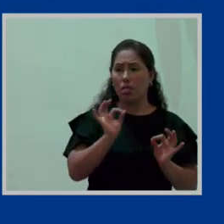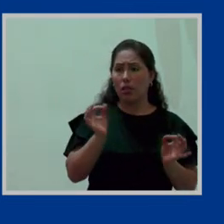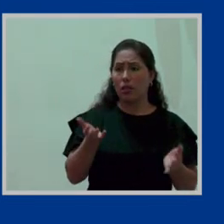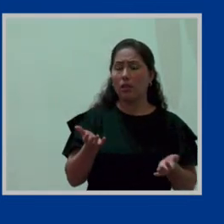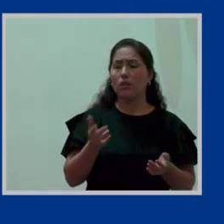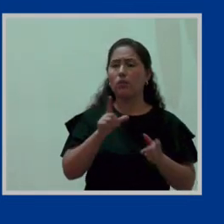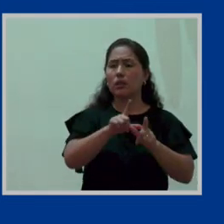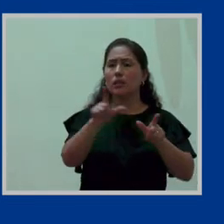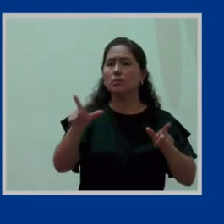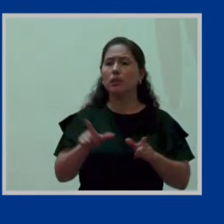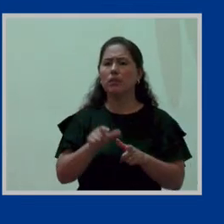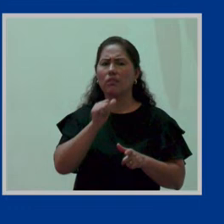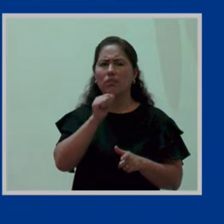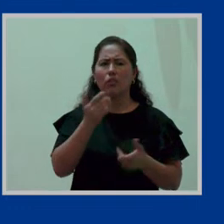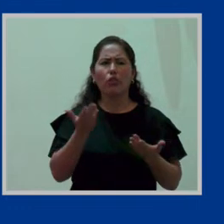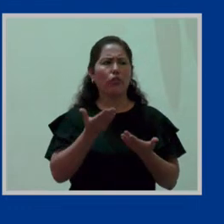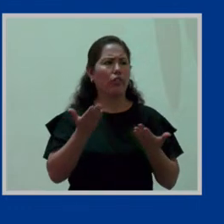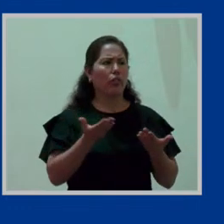espacio adecuado,